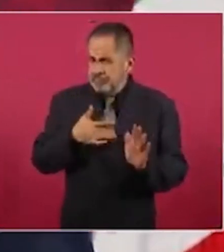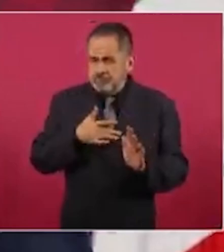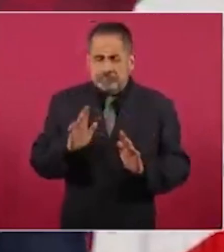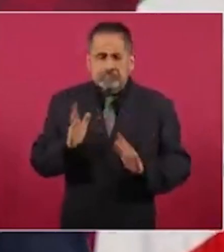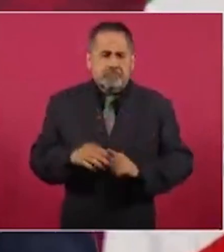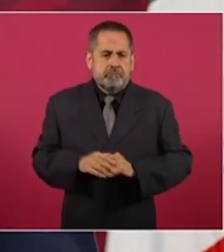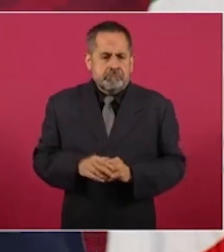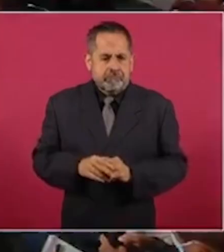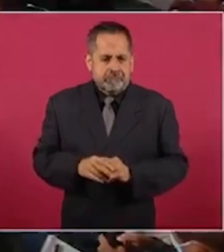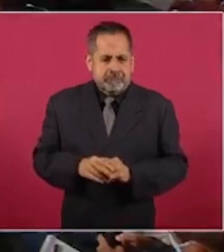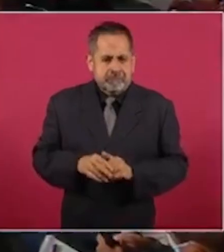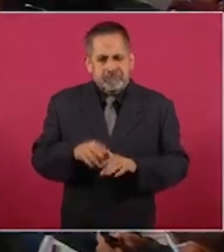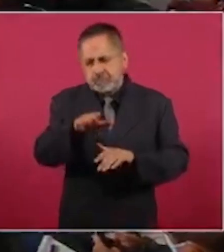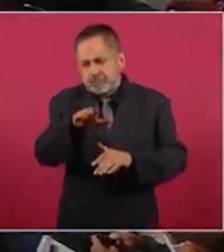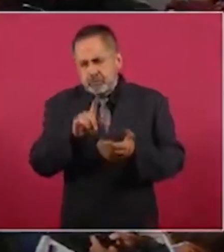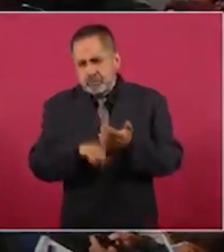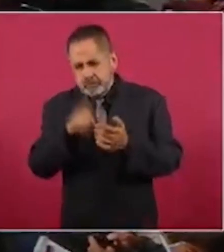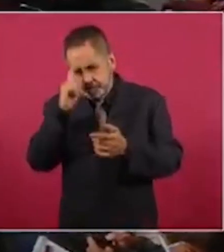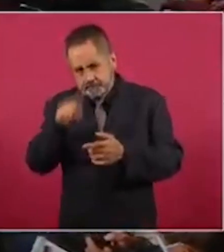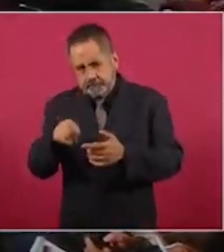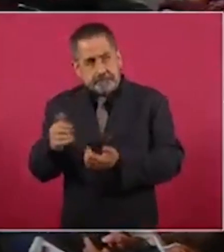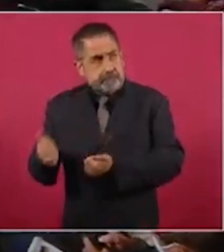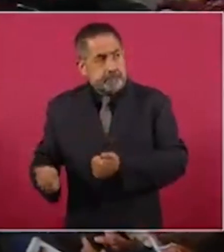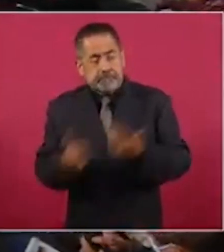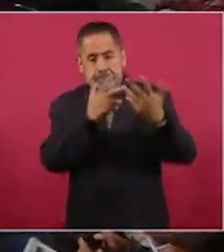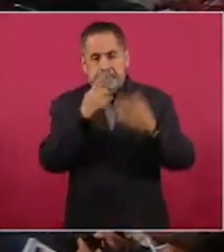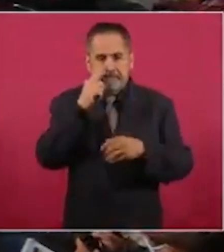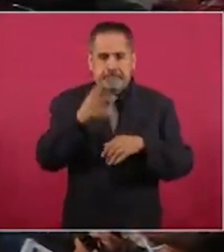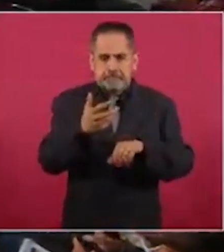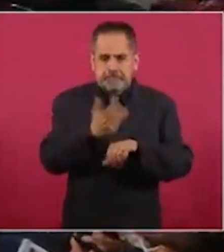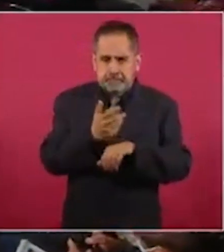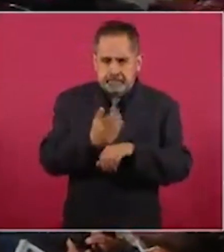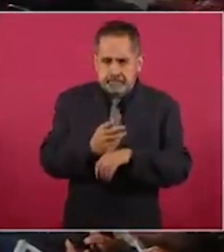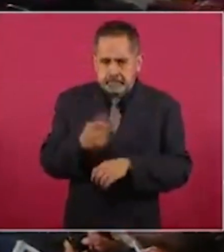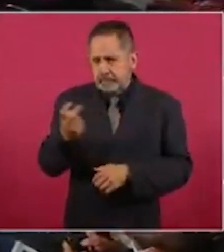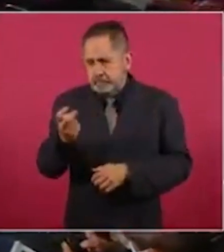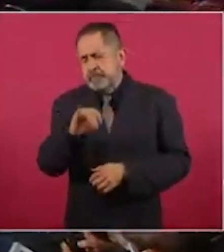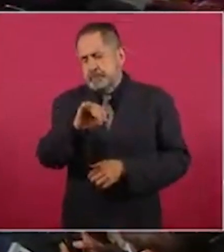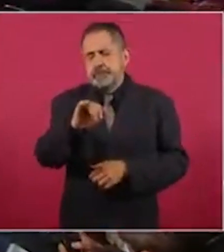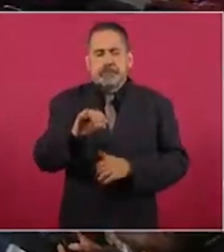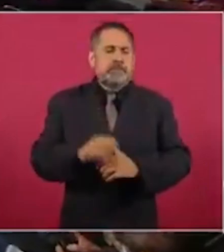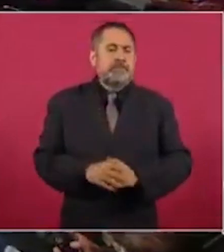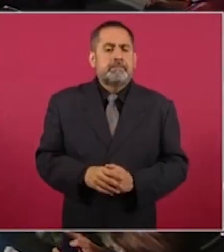¿Te refieres a la solicitud de extradición? Sí, formal. Sí, claro que sí.